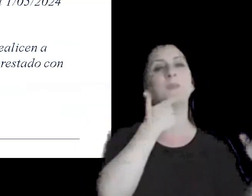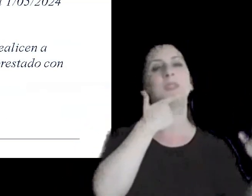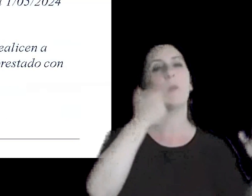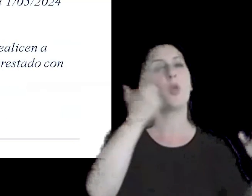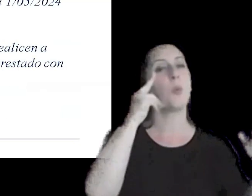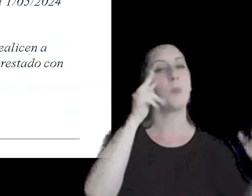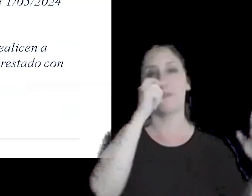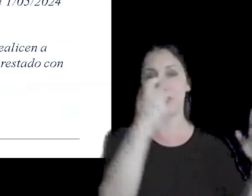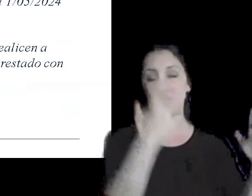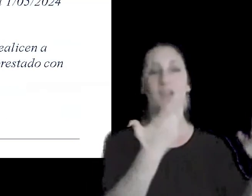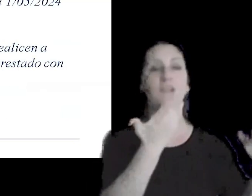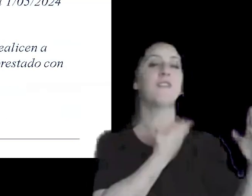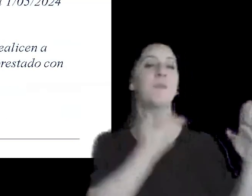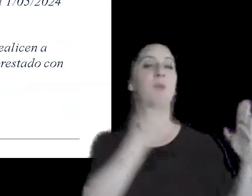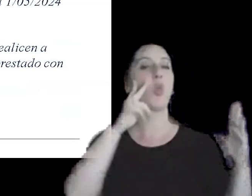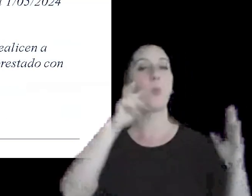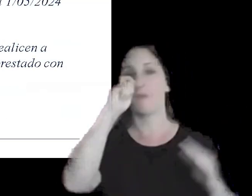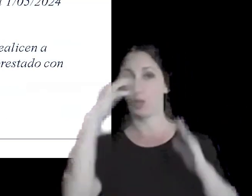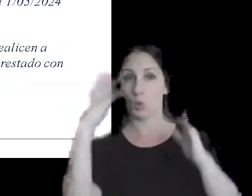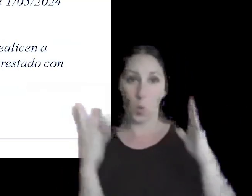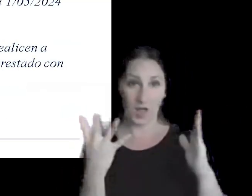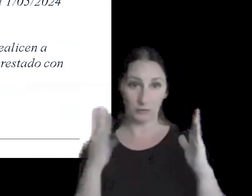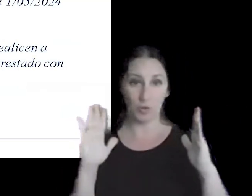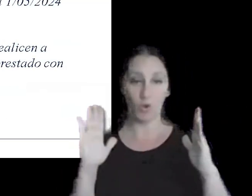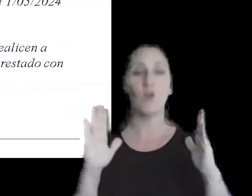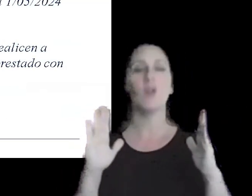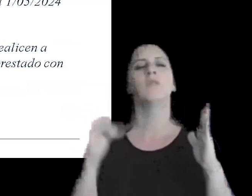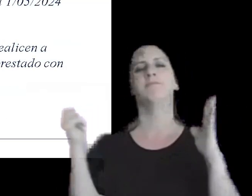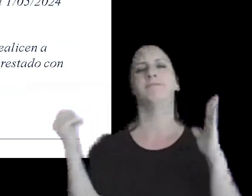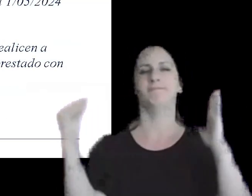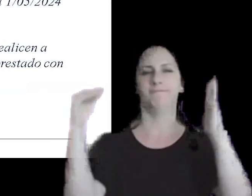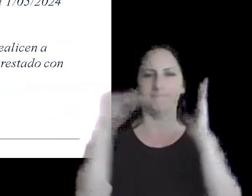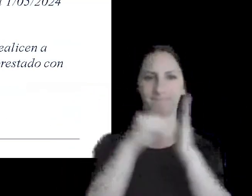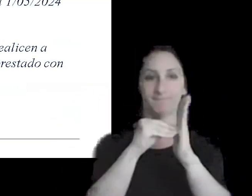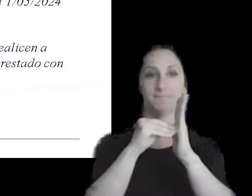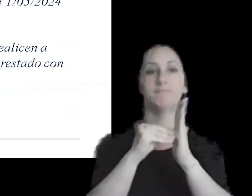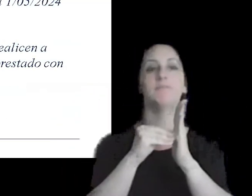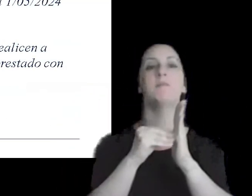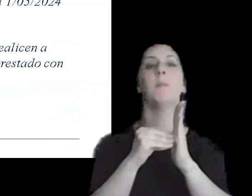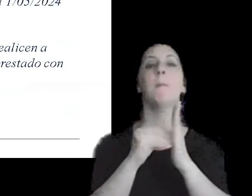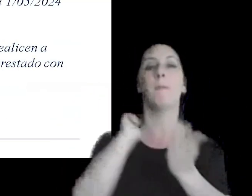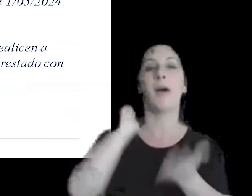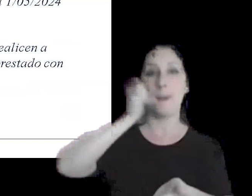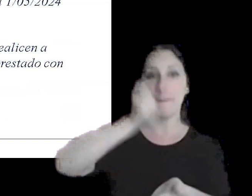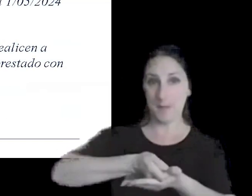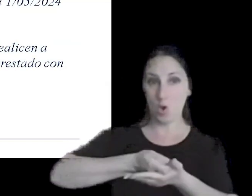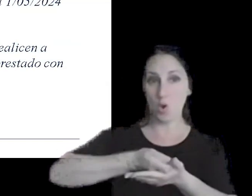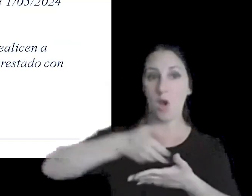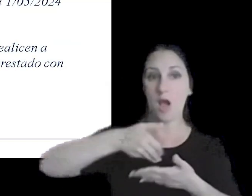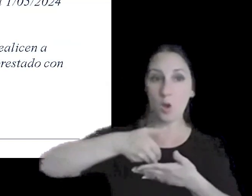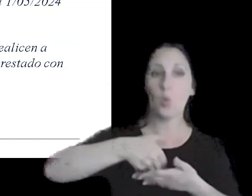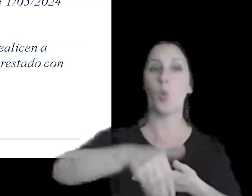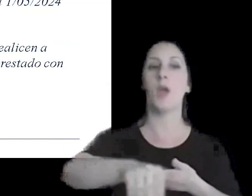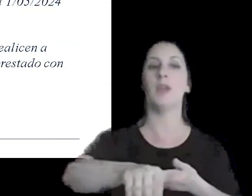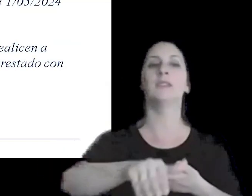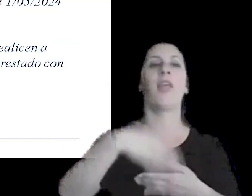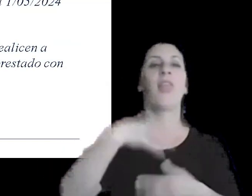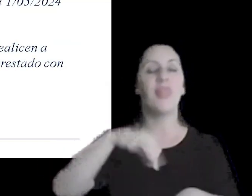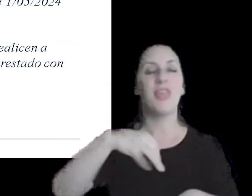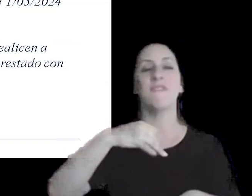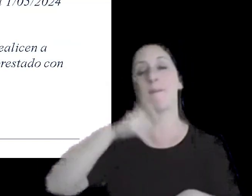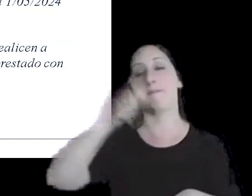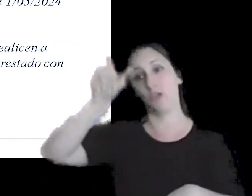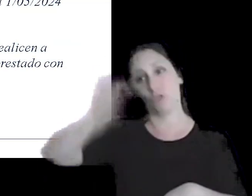febrero 2024 y el monto así determinado regirá para los pagos a cuenta que deberá realizar el